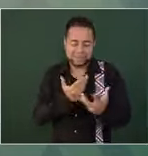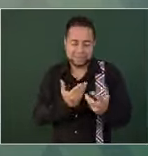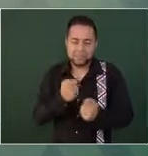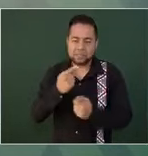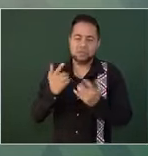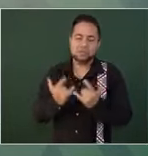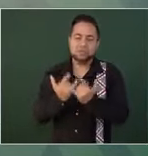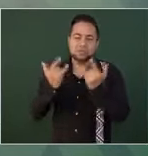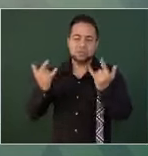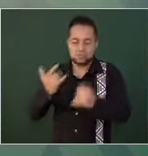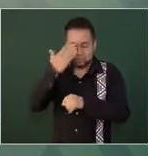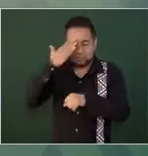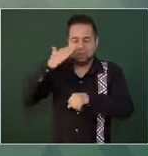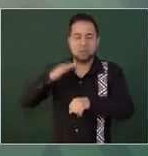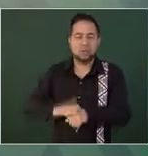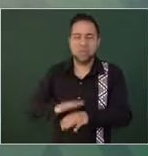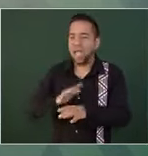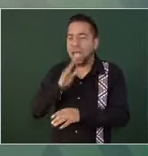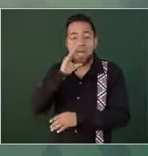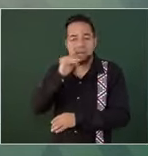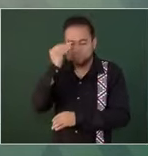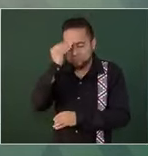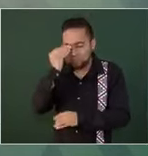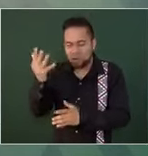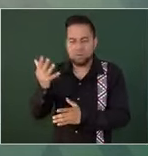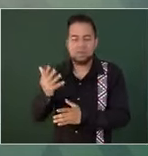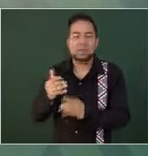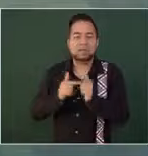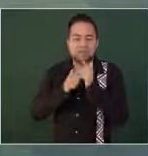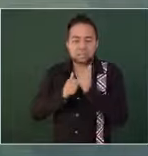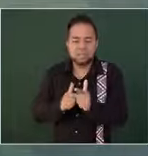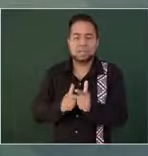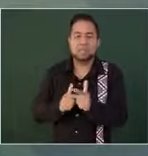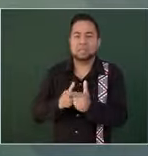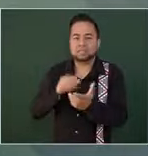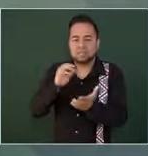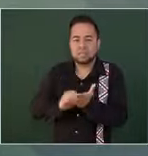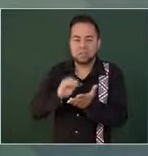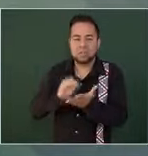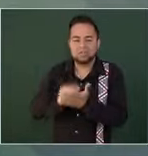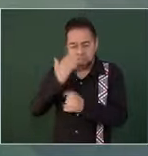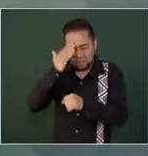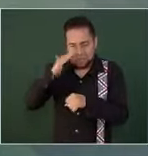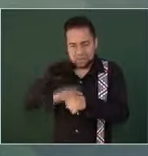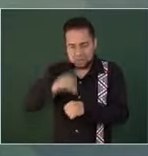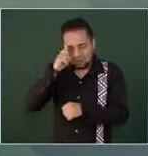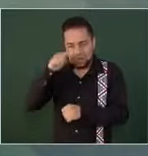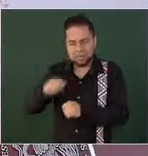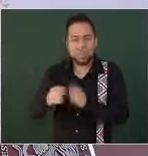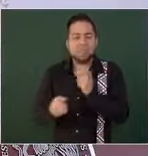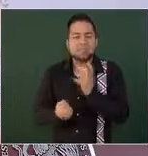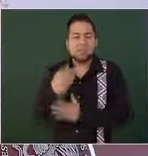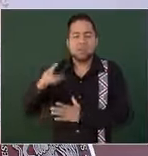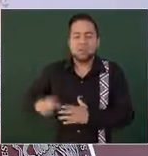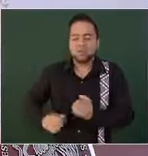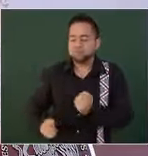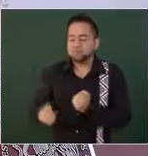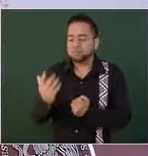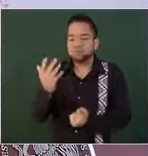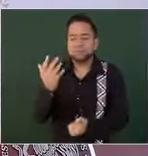legado es ya imborrable y seguirá floreciendo en la primavera oaxaqueña. En Oaxaca